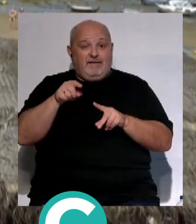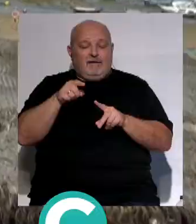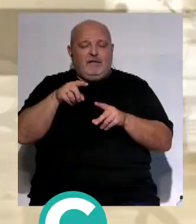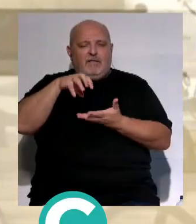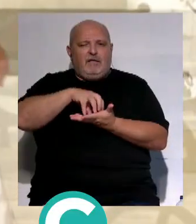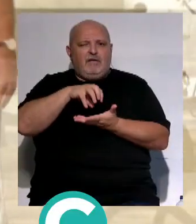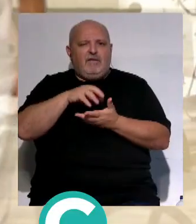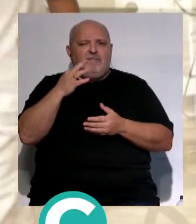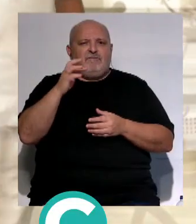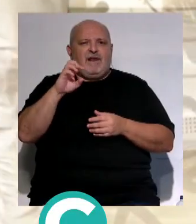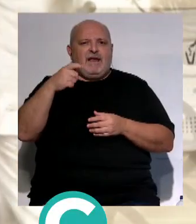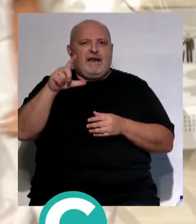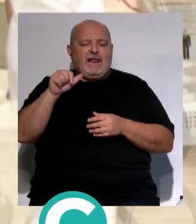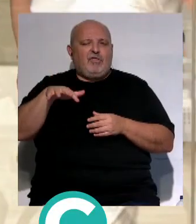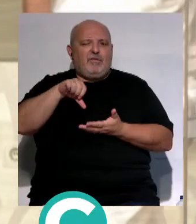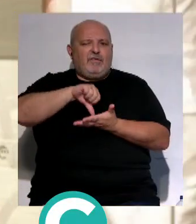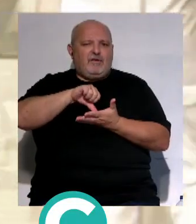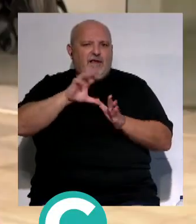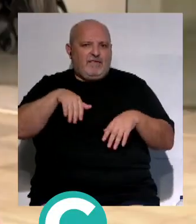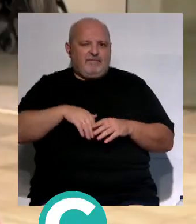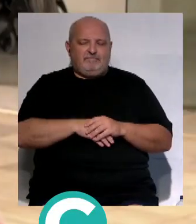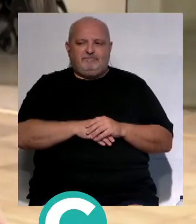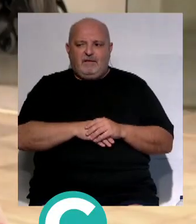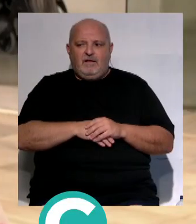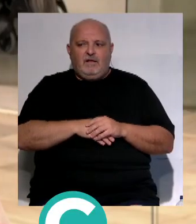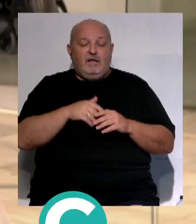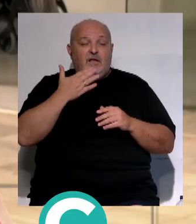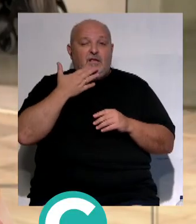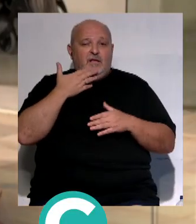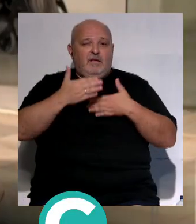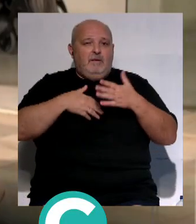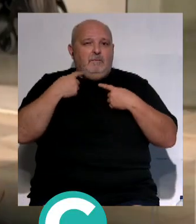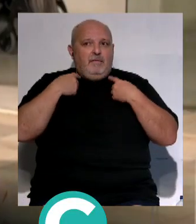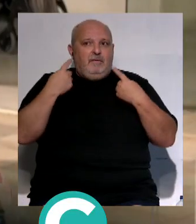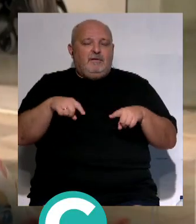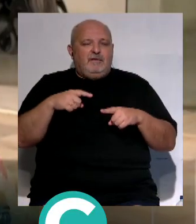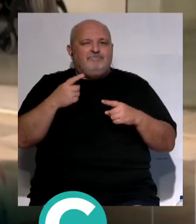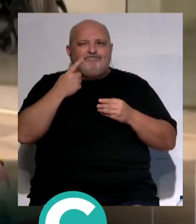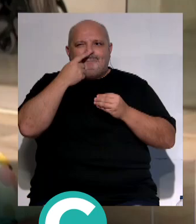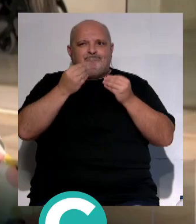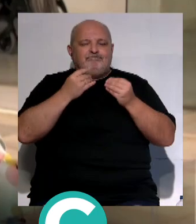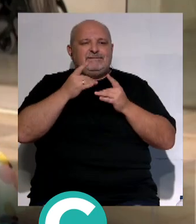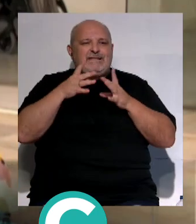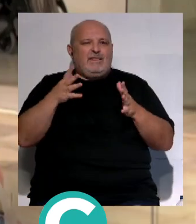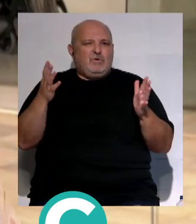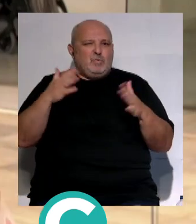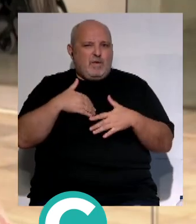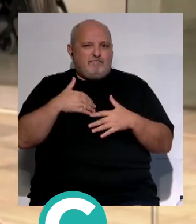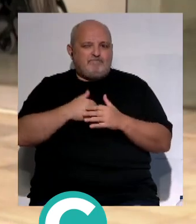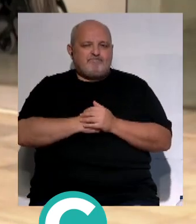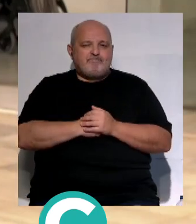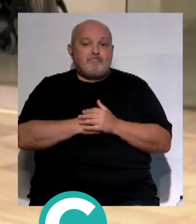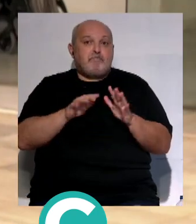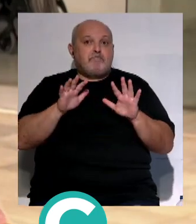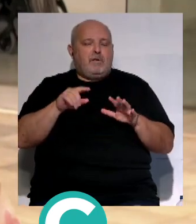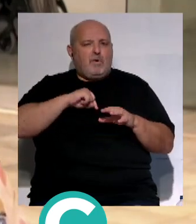el centro Fragela, en la capital gaditana. Ellos con la edad van perdiendo la sensación de sed, pero sin